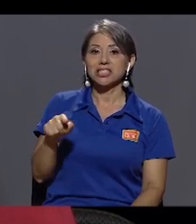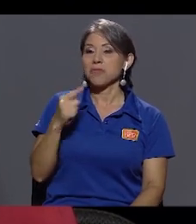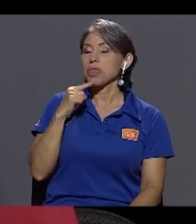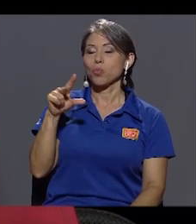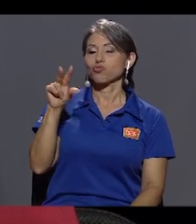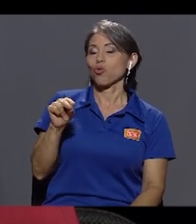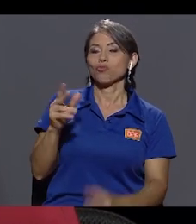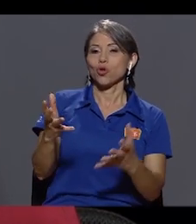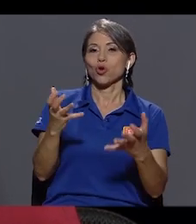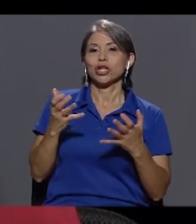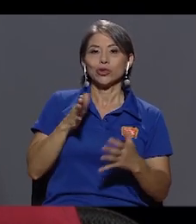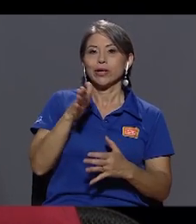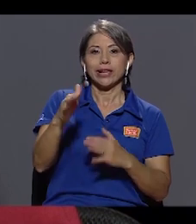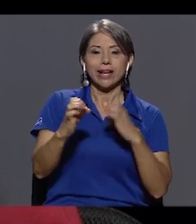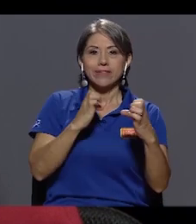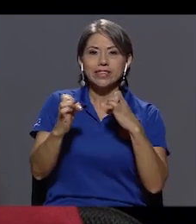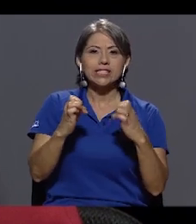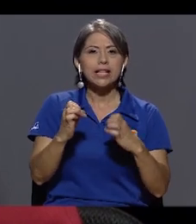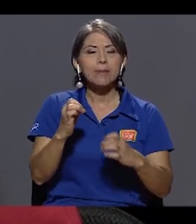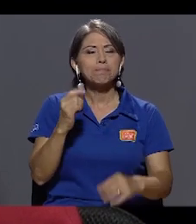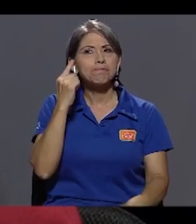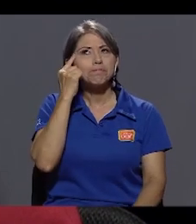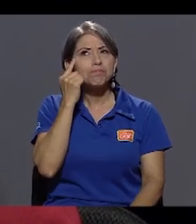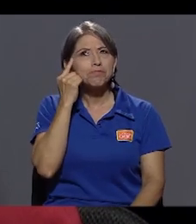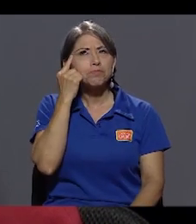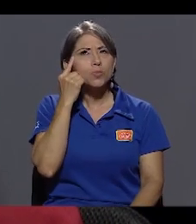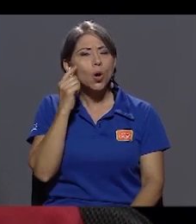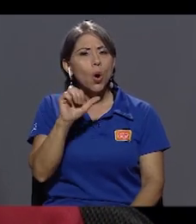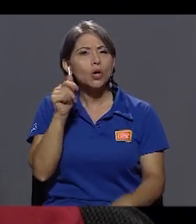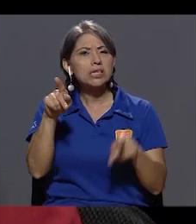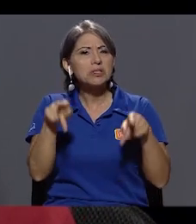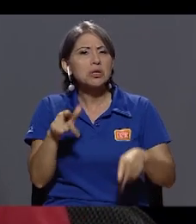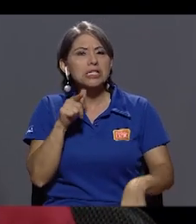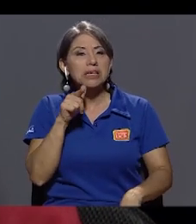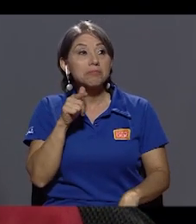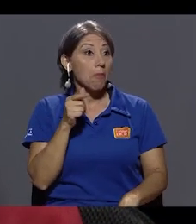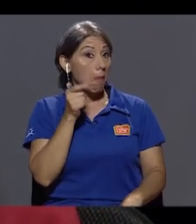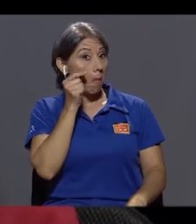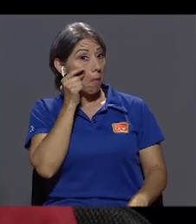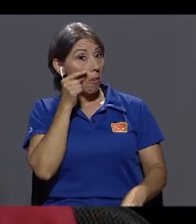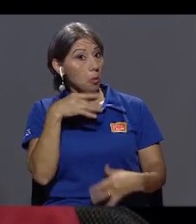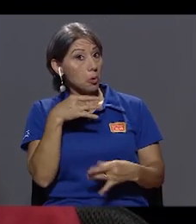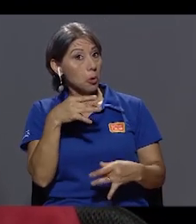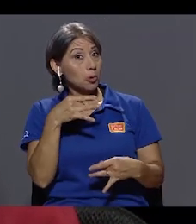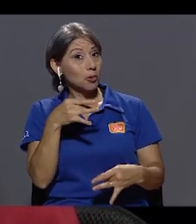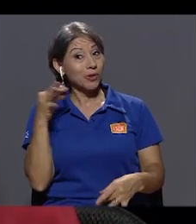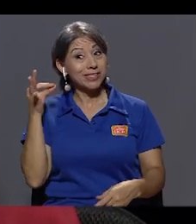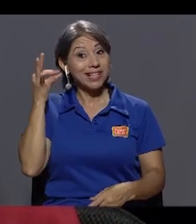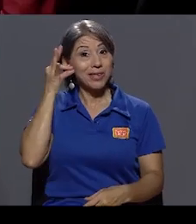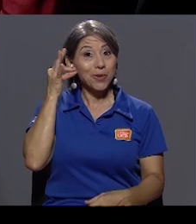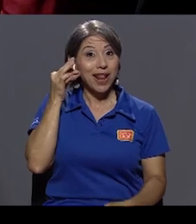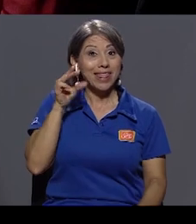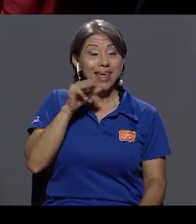ir. ¿Qué otras personas no han querido ir? Curioso. Sí, no sé por qué. La señora de los memes.